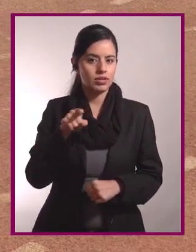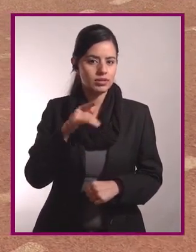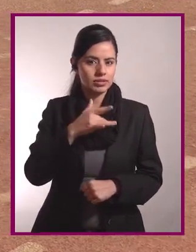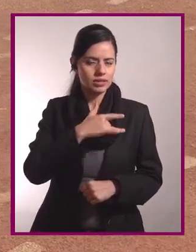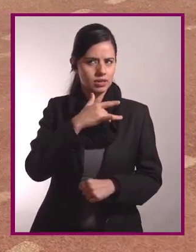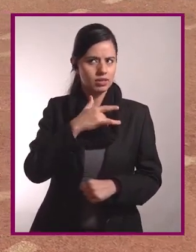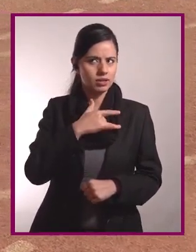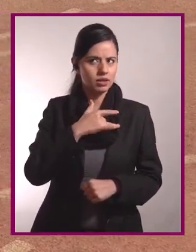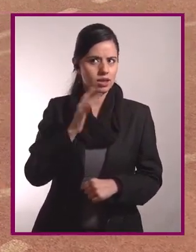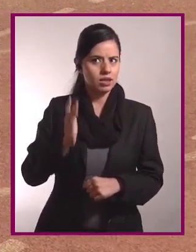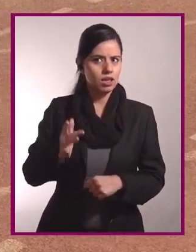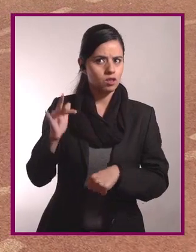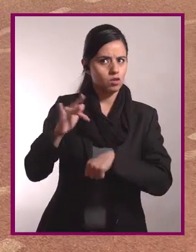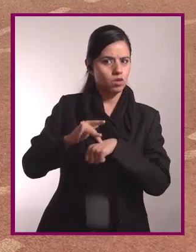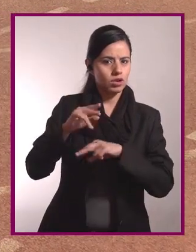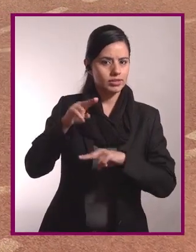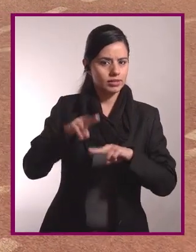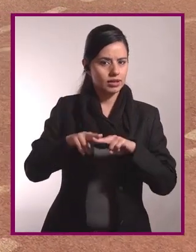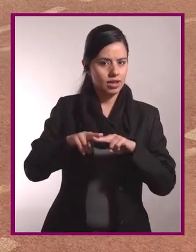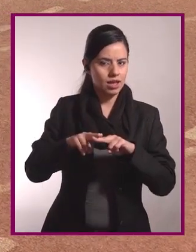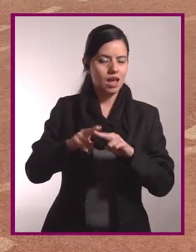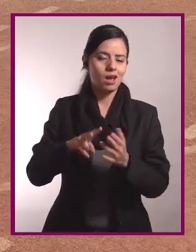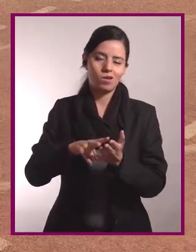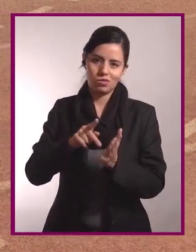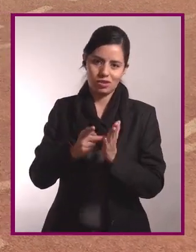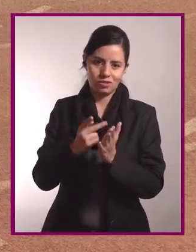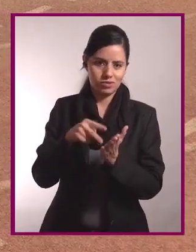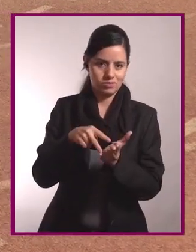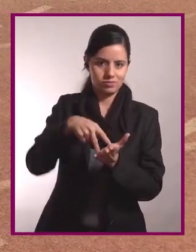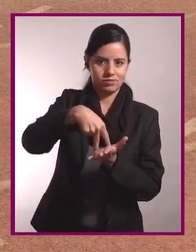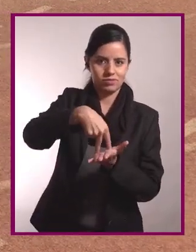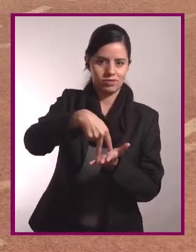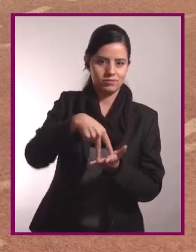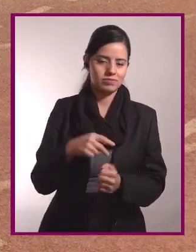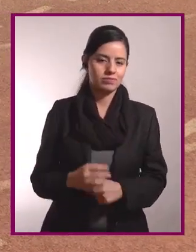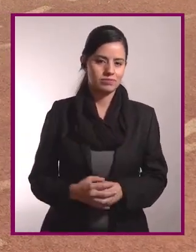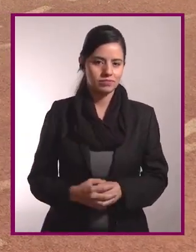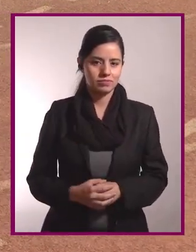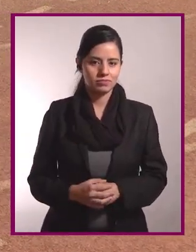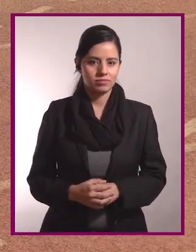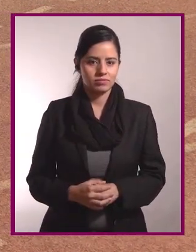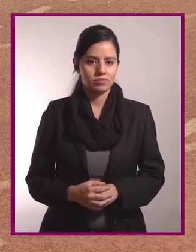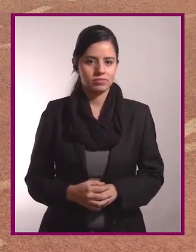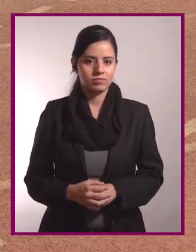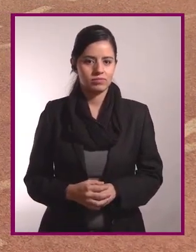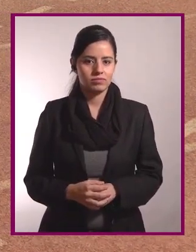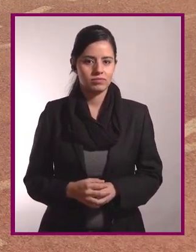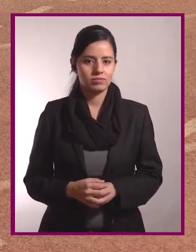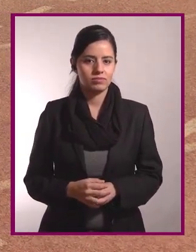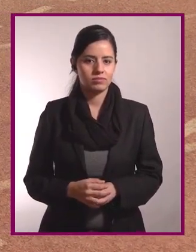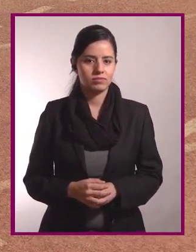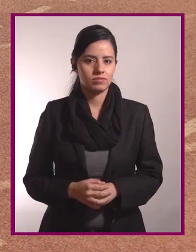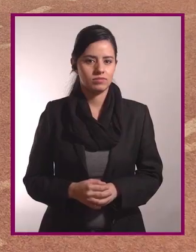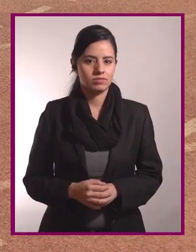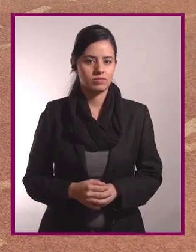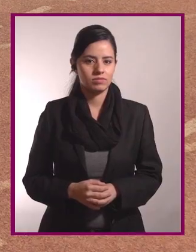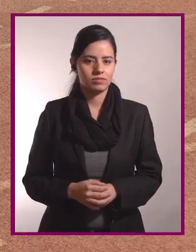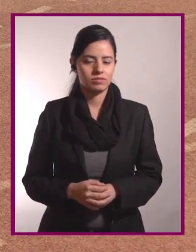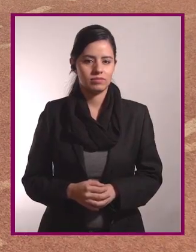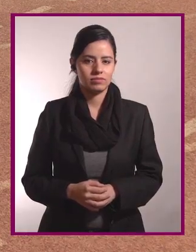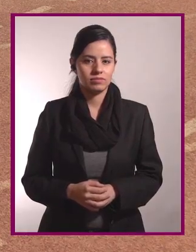Sentamos, en cuanto sentamos. Sintamos que tocamos la silla, volvemos a levantar.